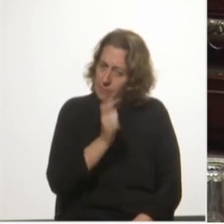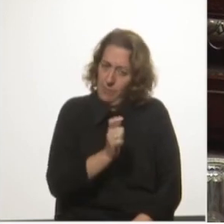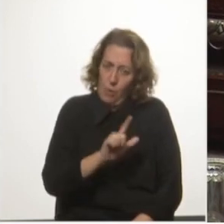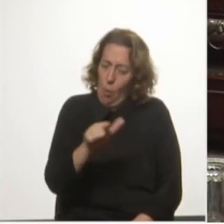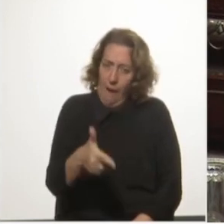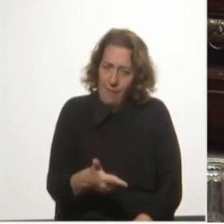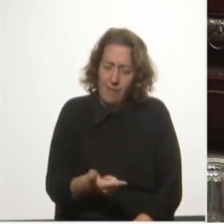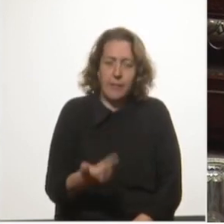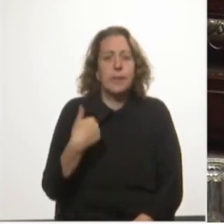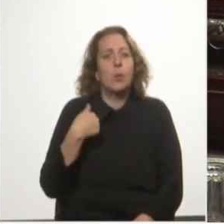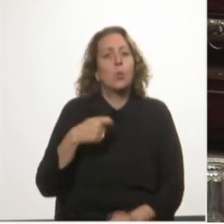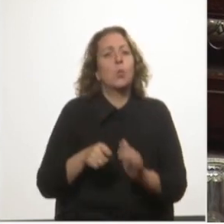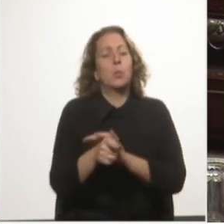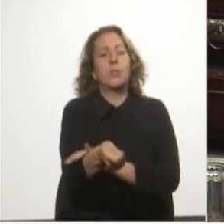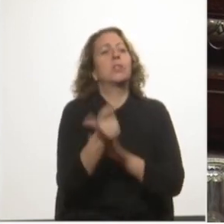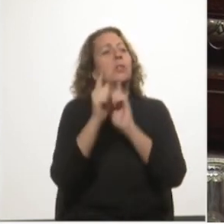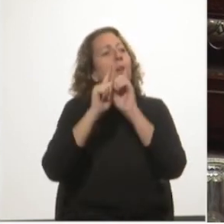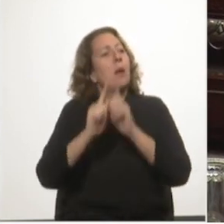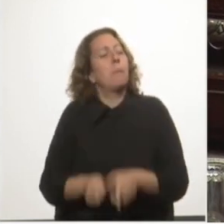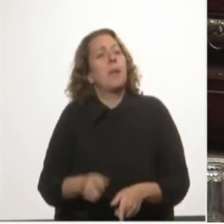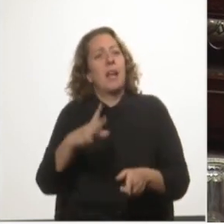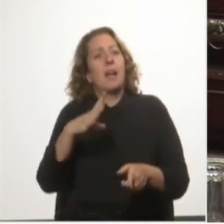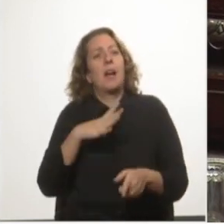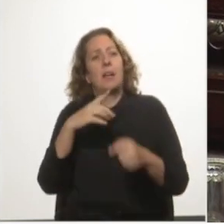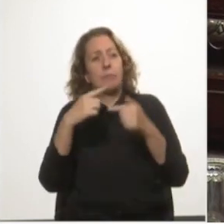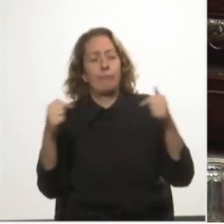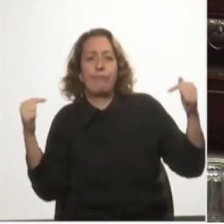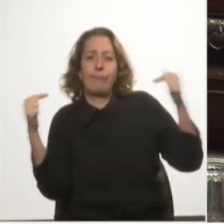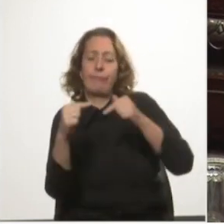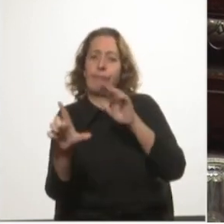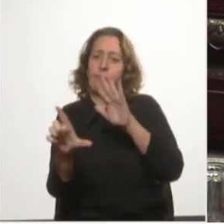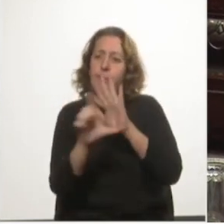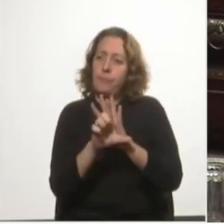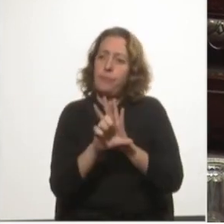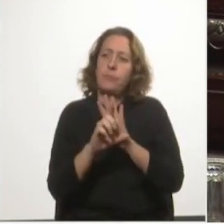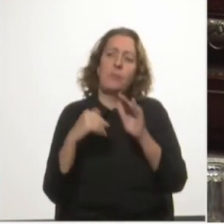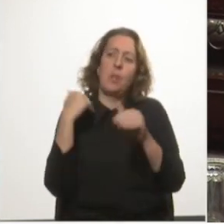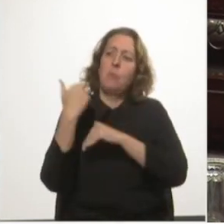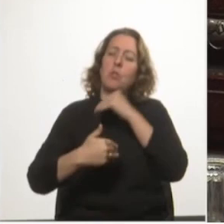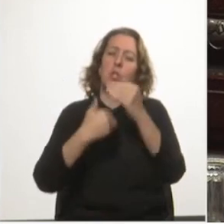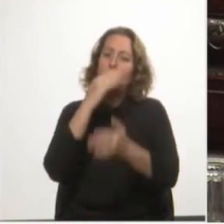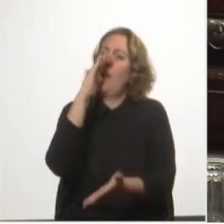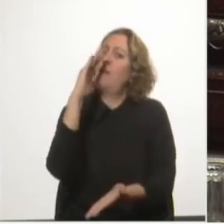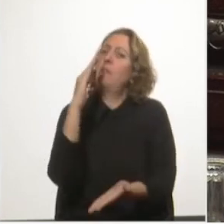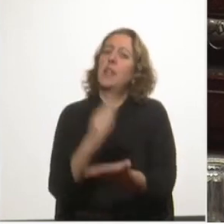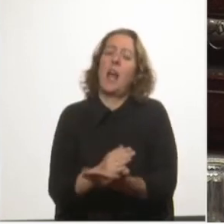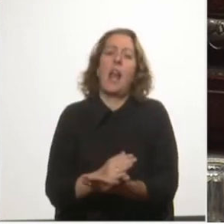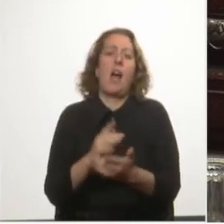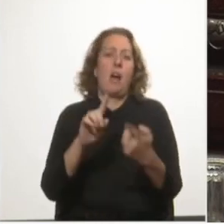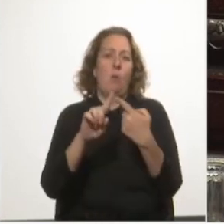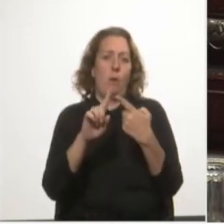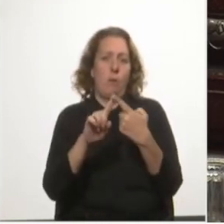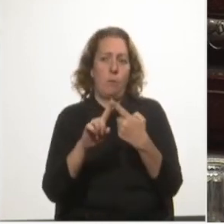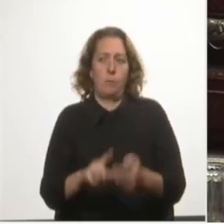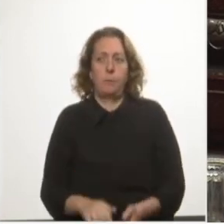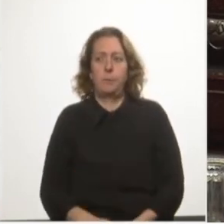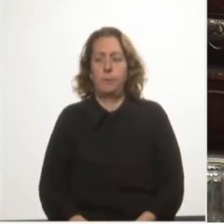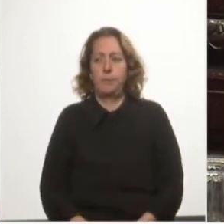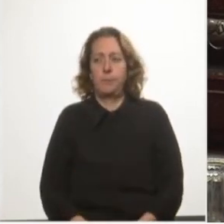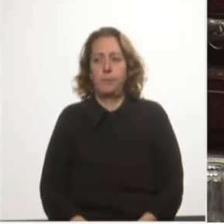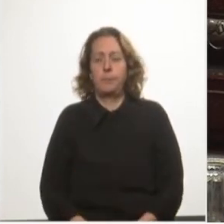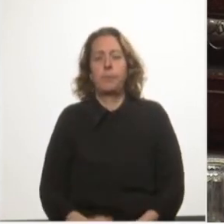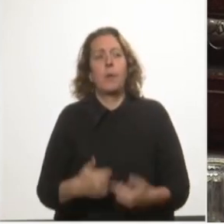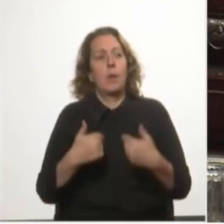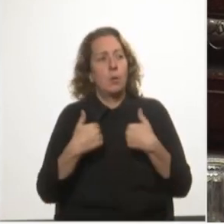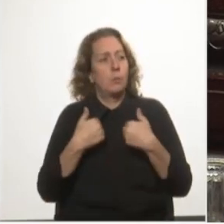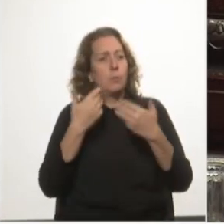irregularidades e ilegalidades que caracterizan el insólito proceso que culminó con el acuerdo. Voy a